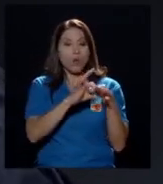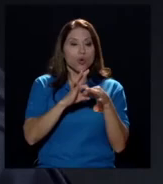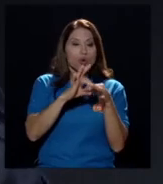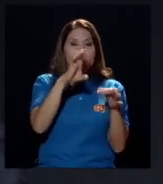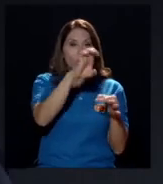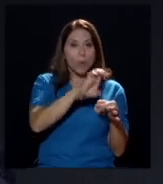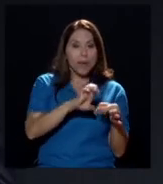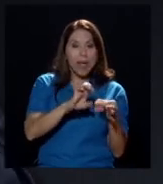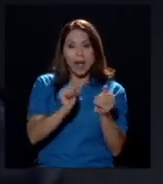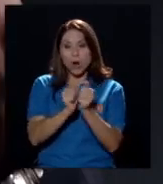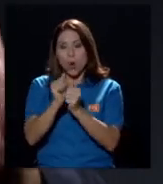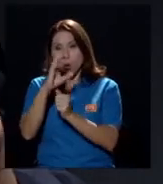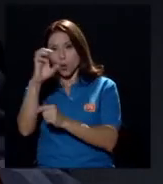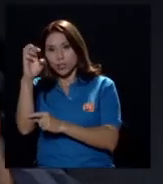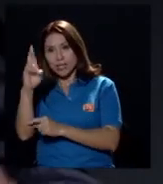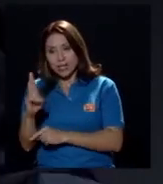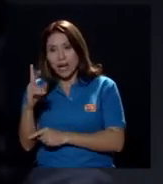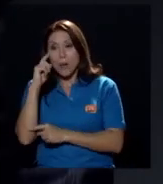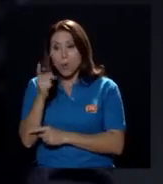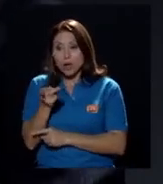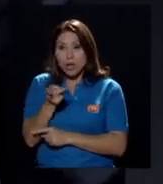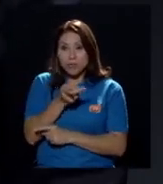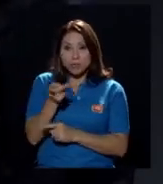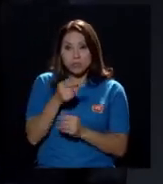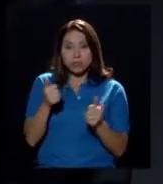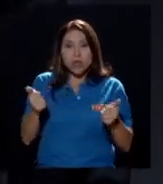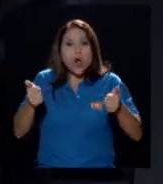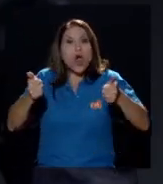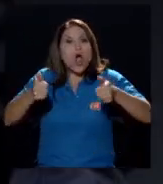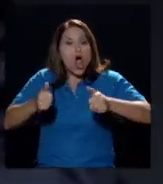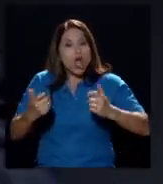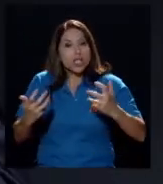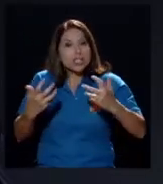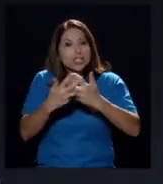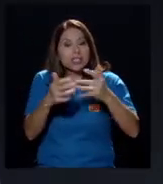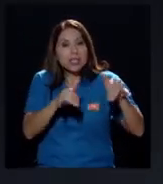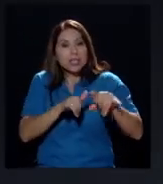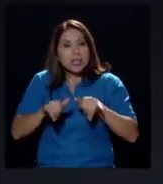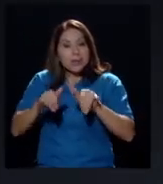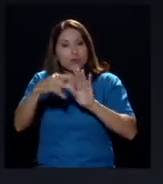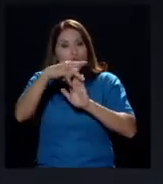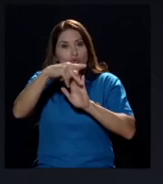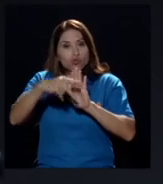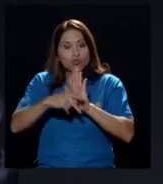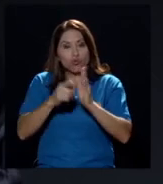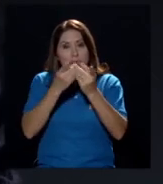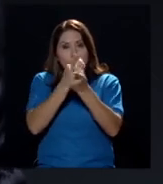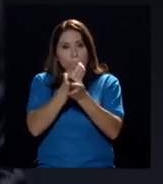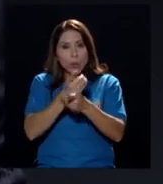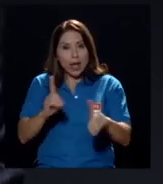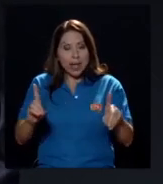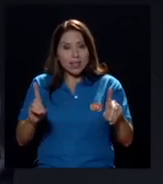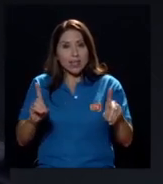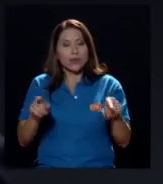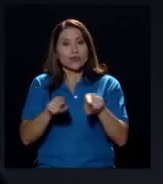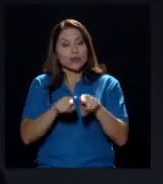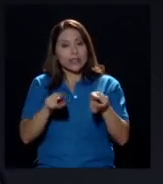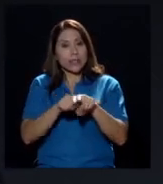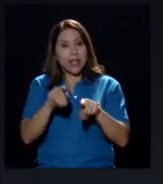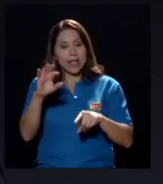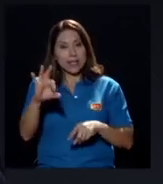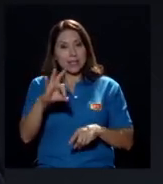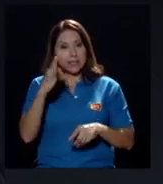en los principios democráticos y en el estilo de la vida